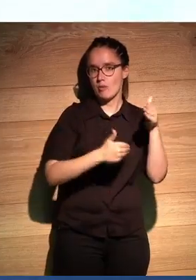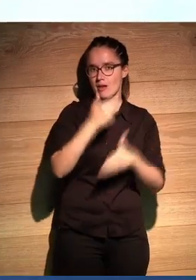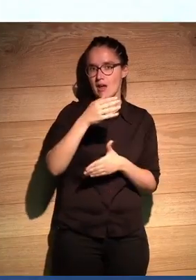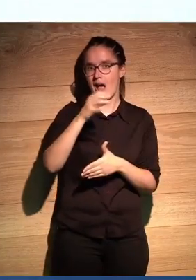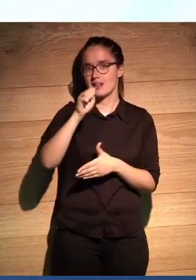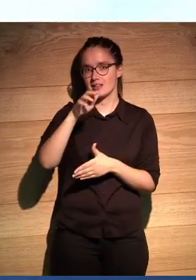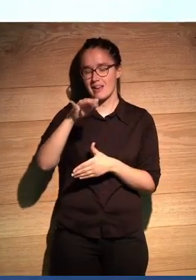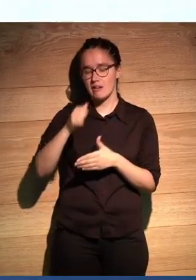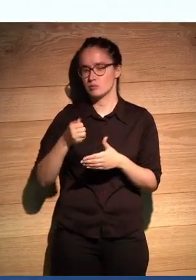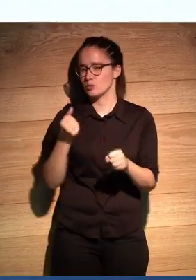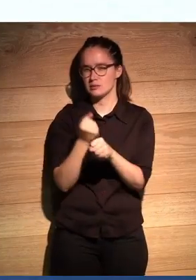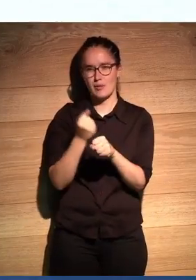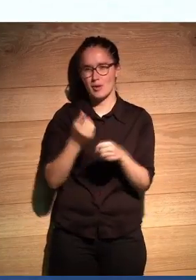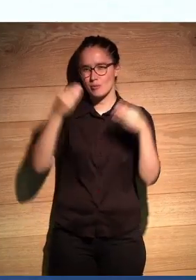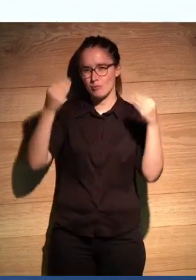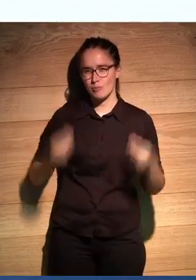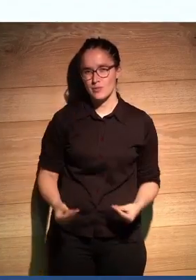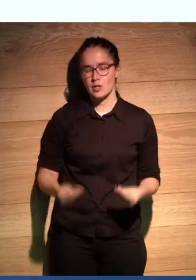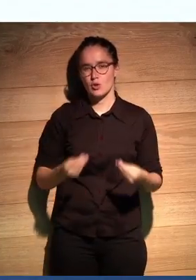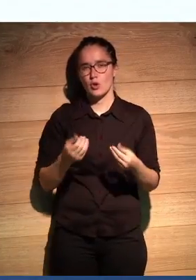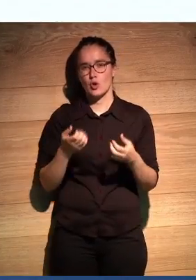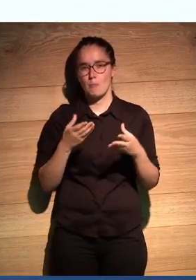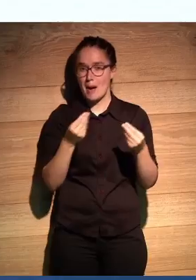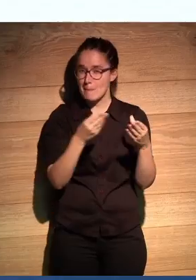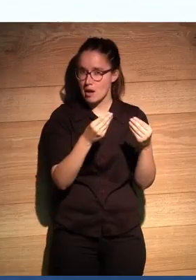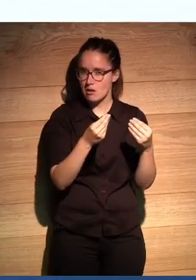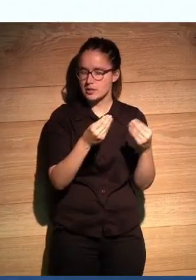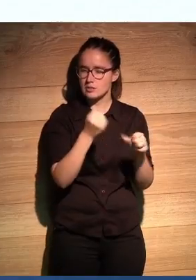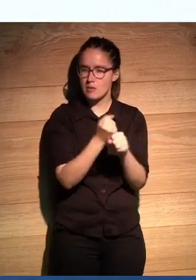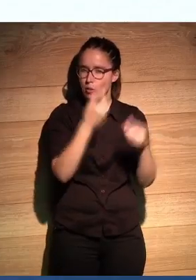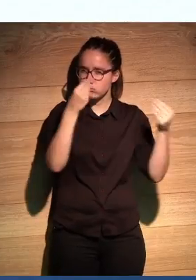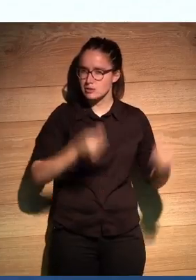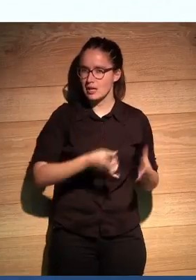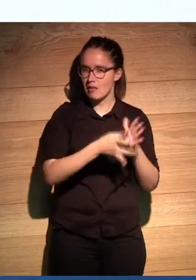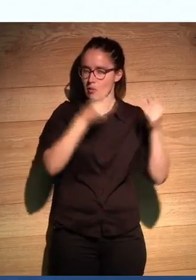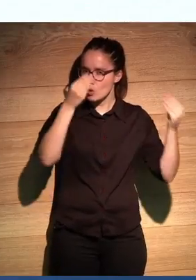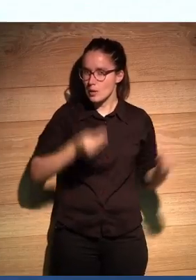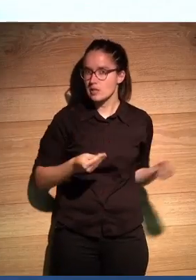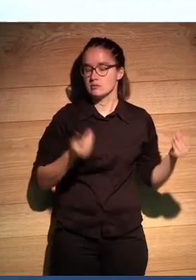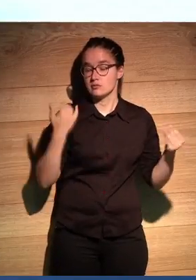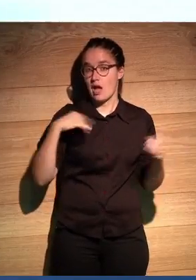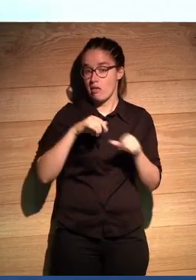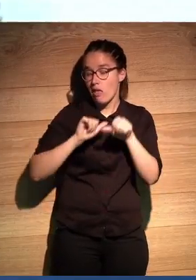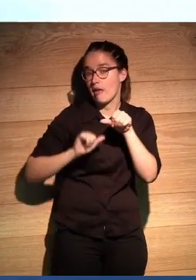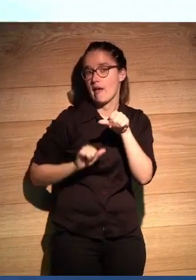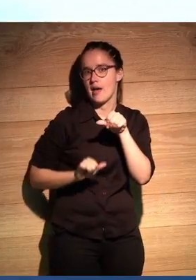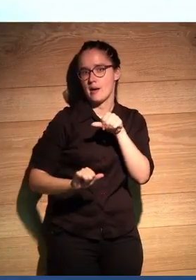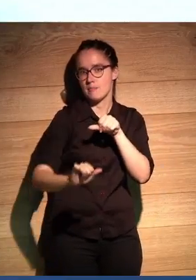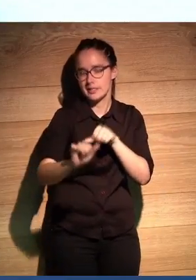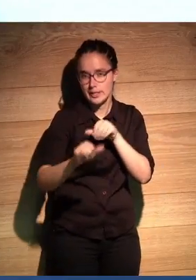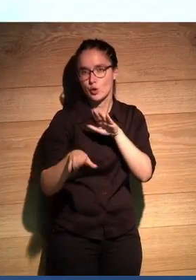que había hecho un trabajo extraordinario con el número de papel y en el que lo que decidimos fue